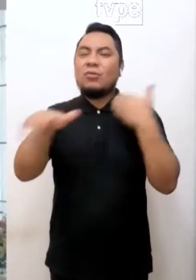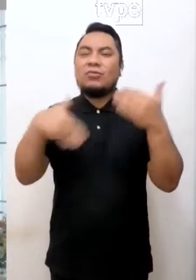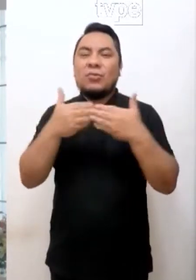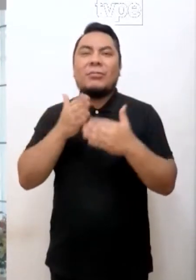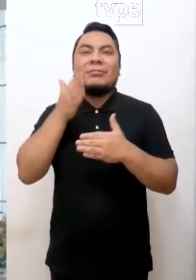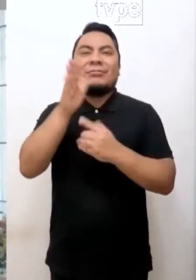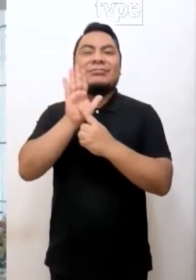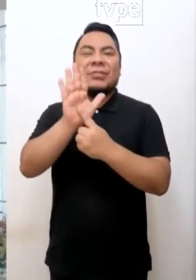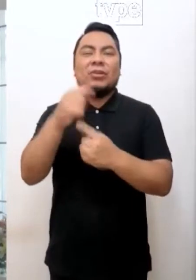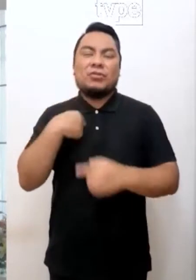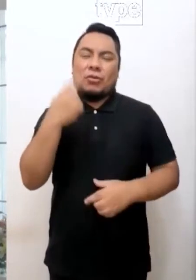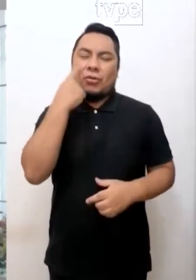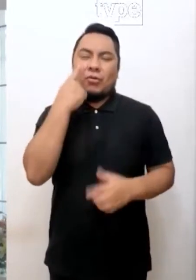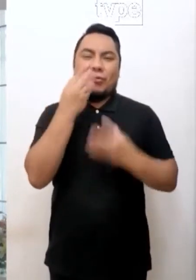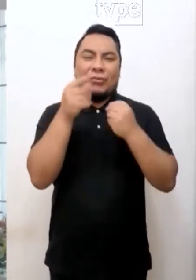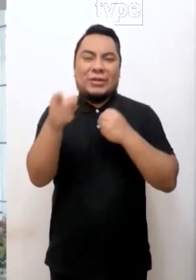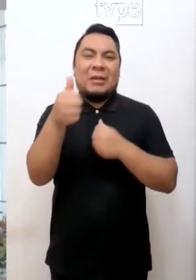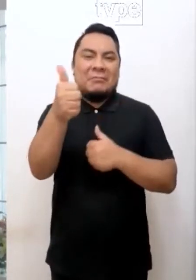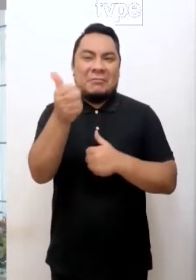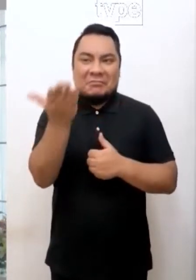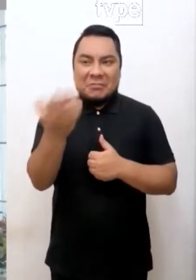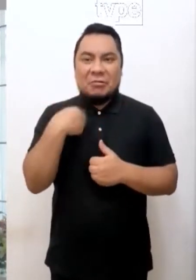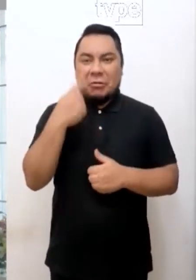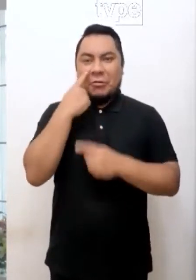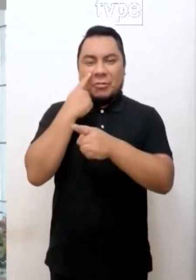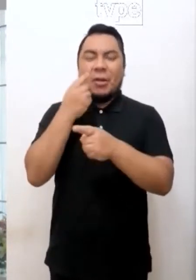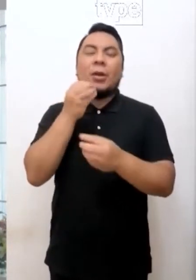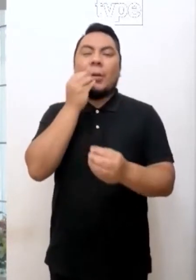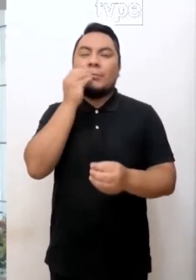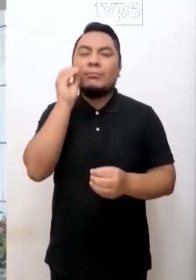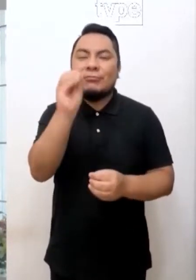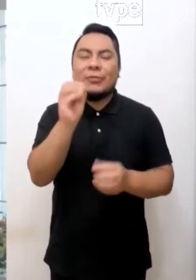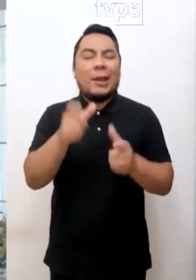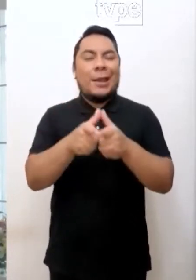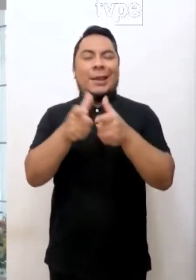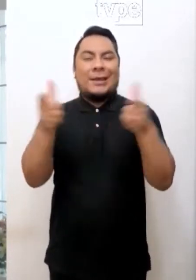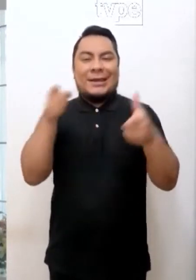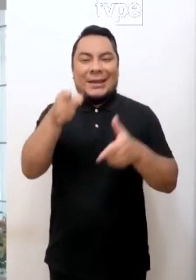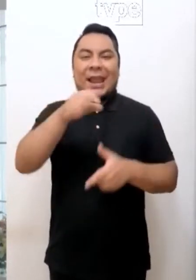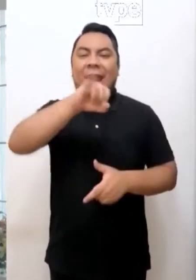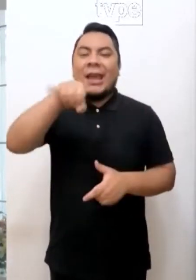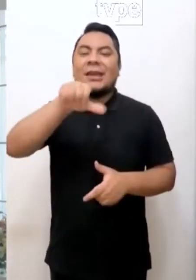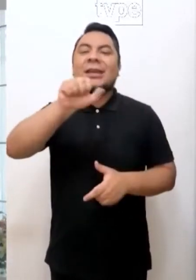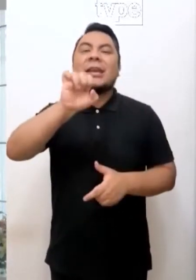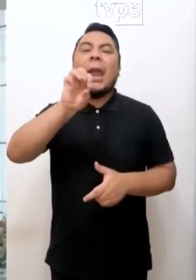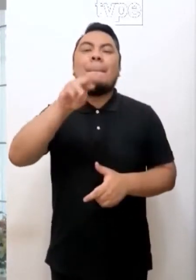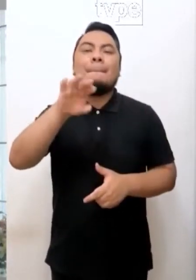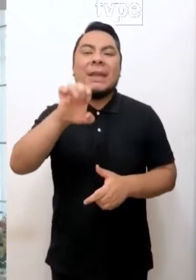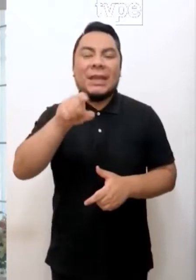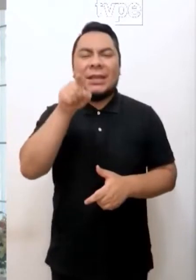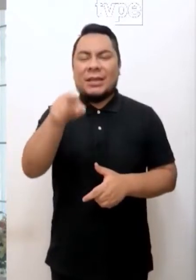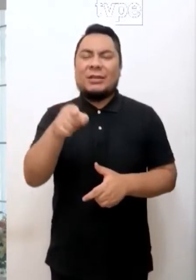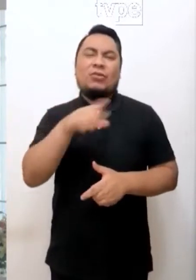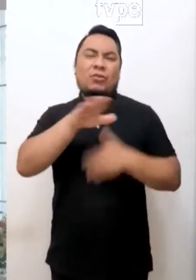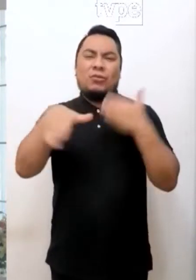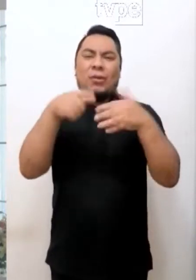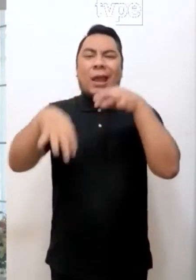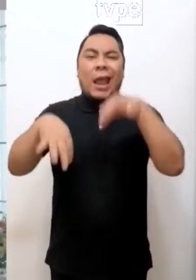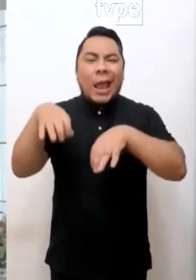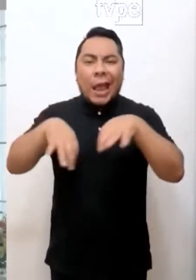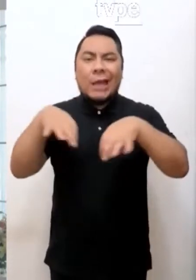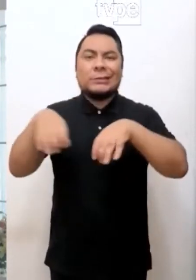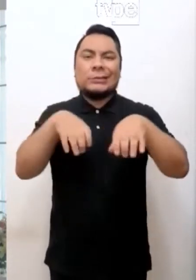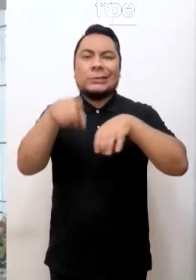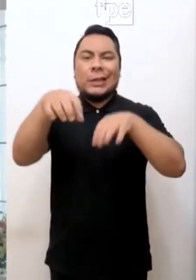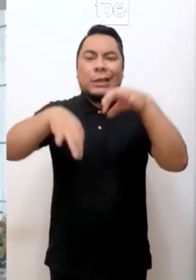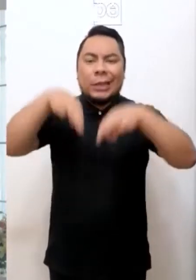siempre lleva a todo lugar. Yo lo conozco bastante bien y de verdad le mando un beso muy grande. Jaimito, yo sé que todo lo que haces,